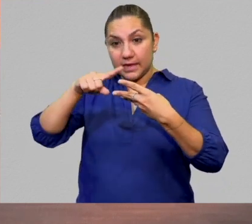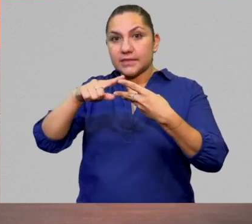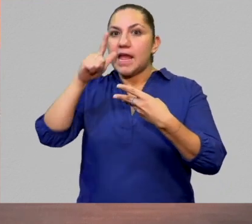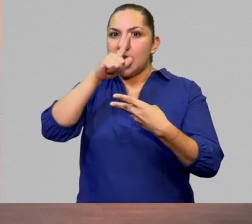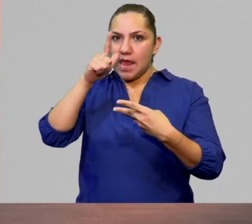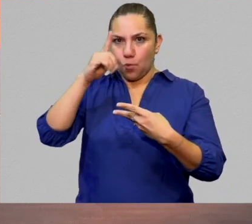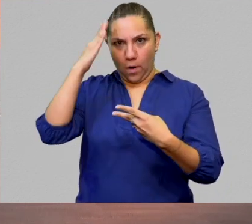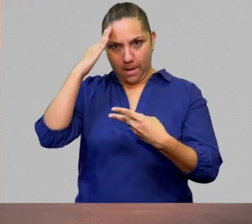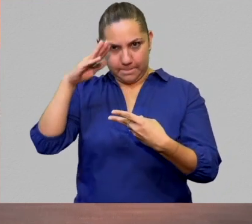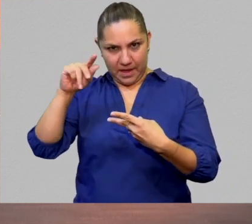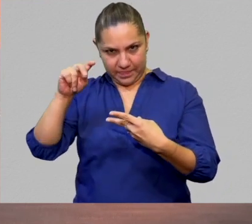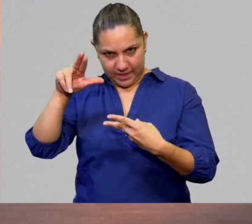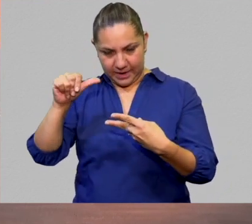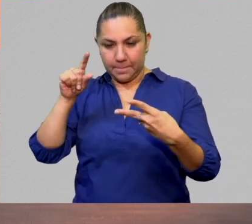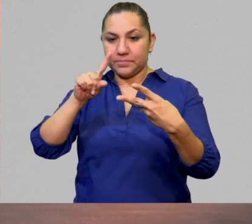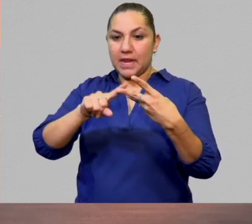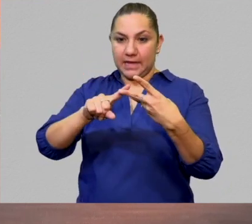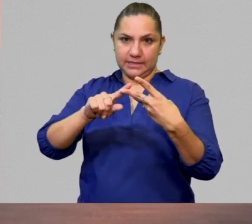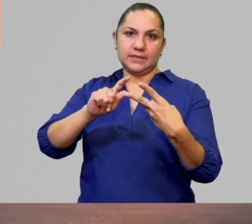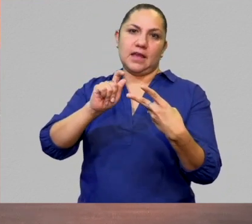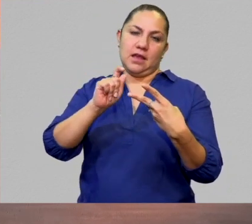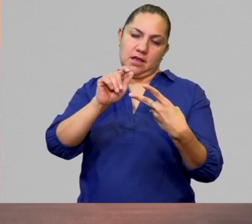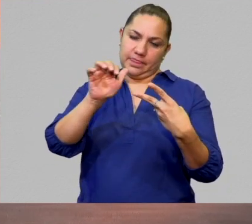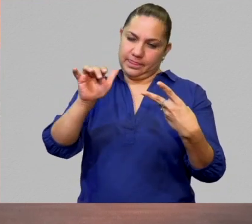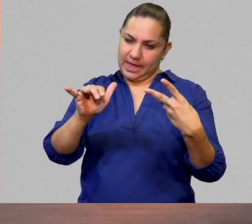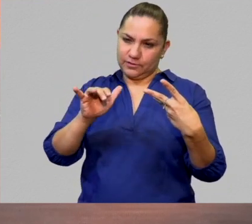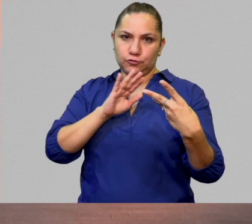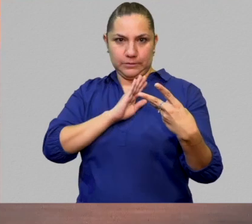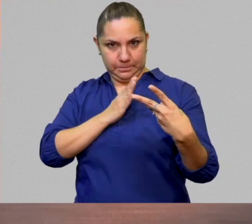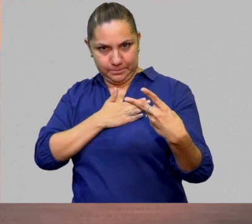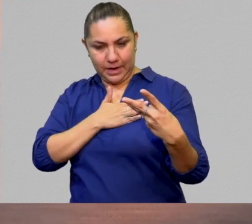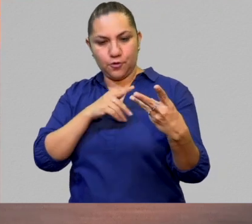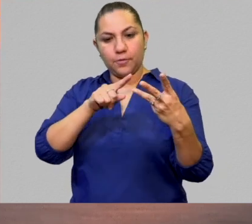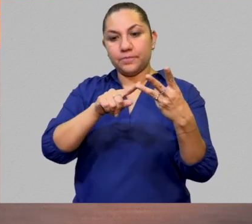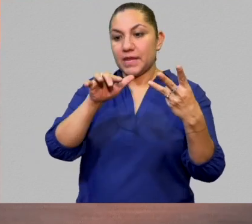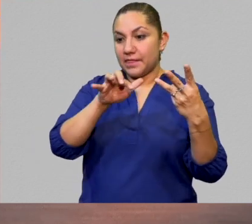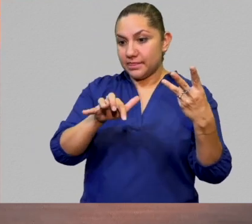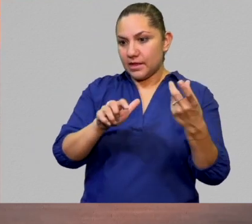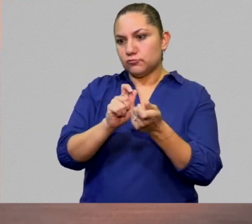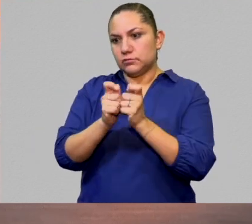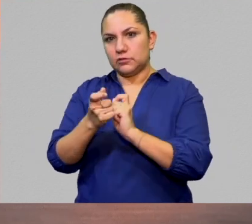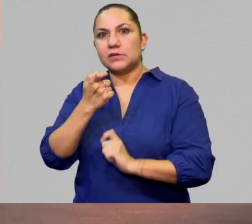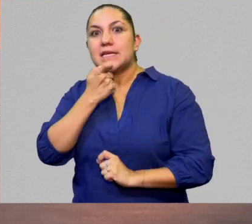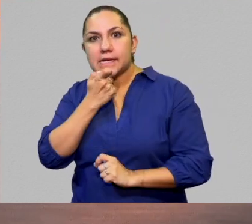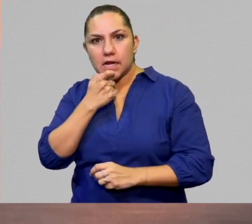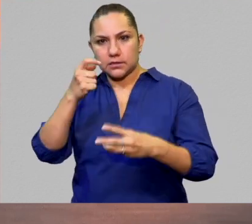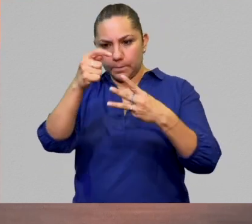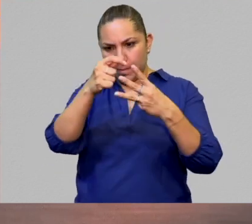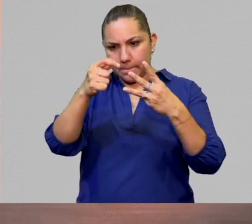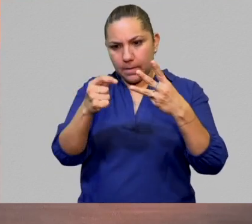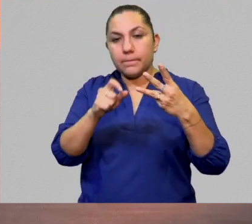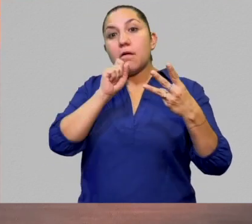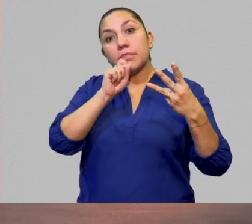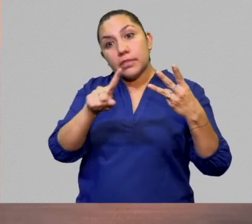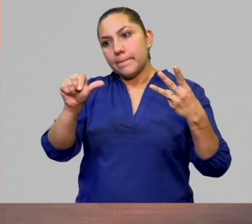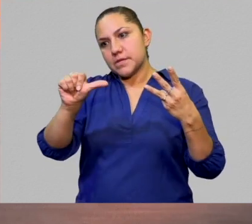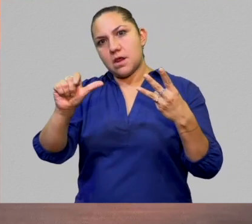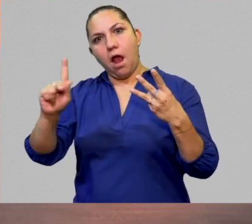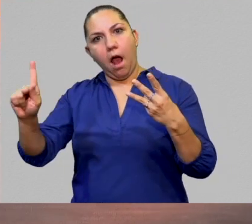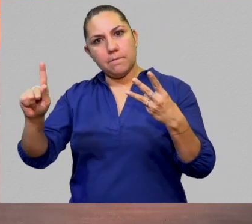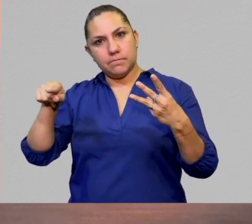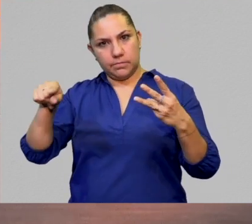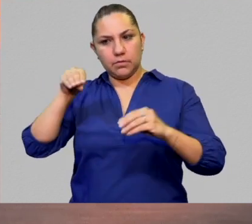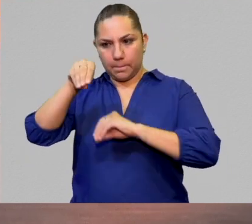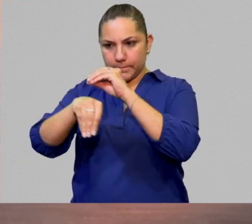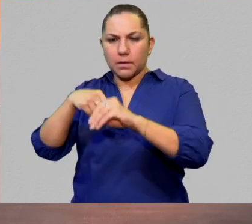en la lengua materna, el texto con traducción al español y el texto con traducción al inglés y además aplicaciones para que esto se pueda